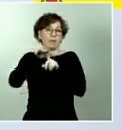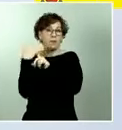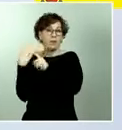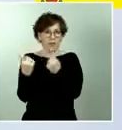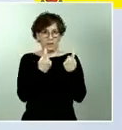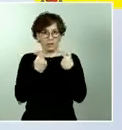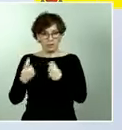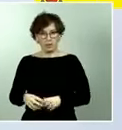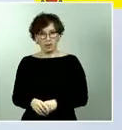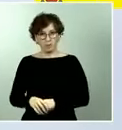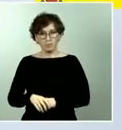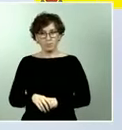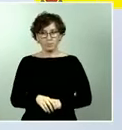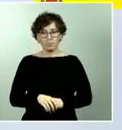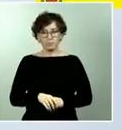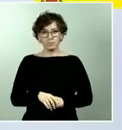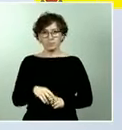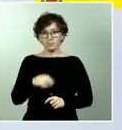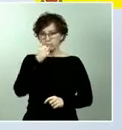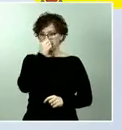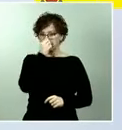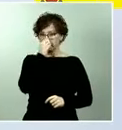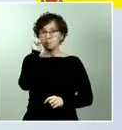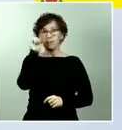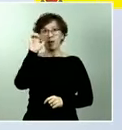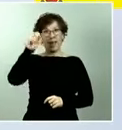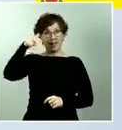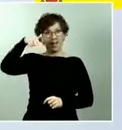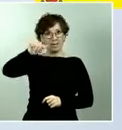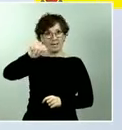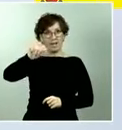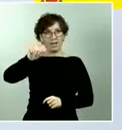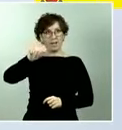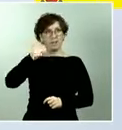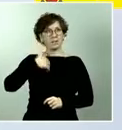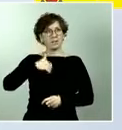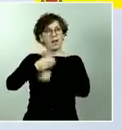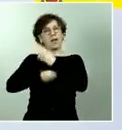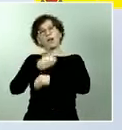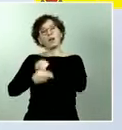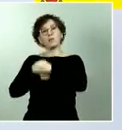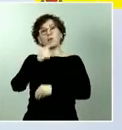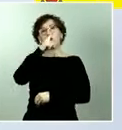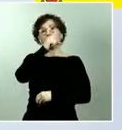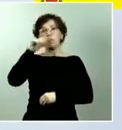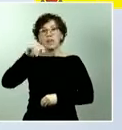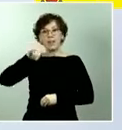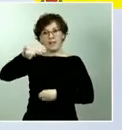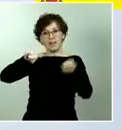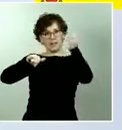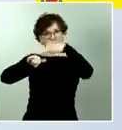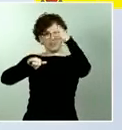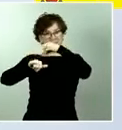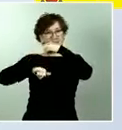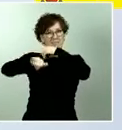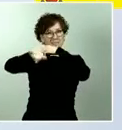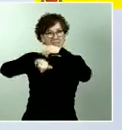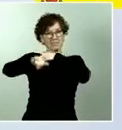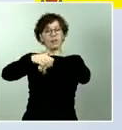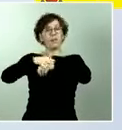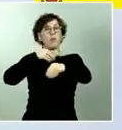este sentido, la red de AENA ha operado ya un centenar de vuelos cargueros dedicados al traslado de material sanitario,